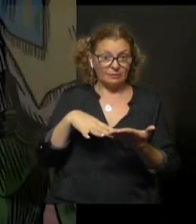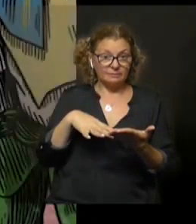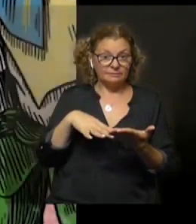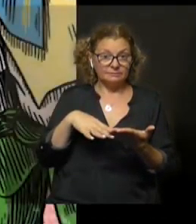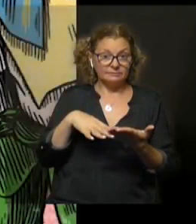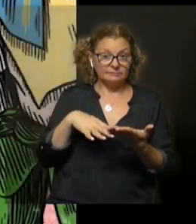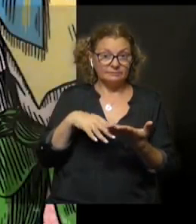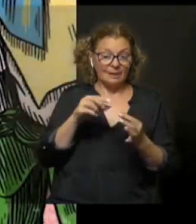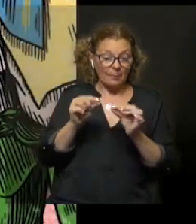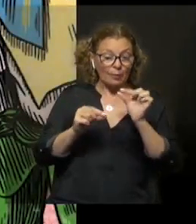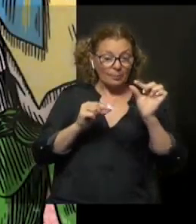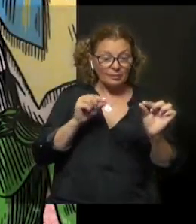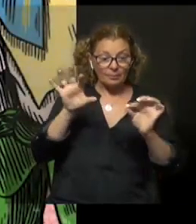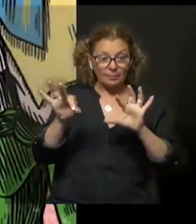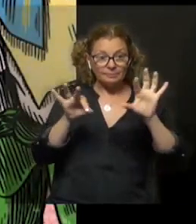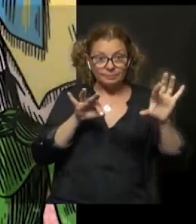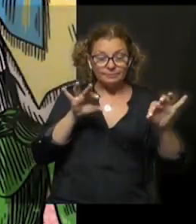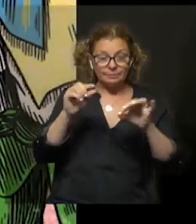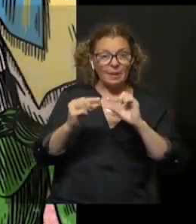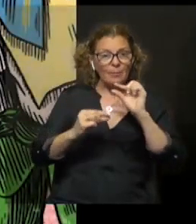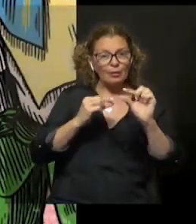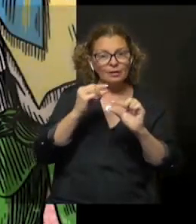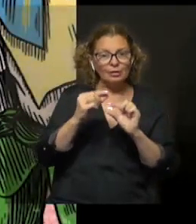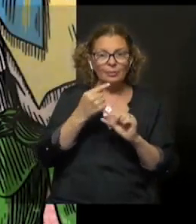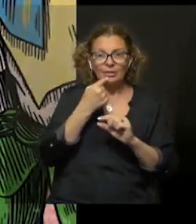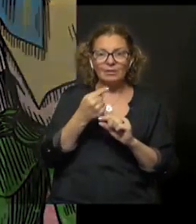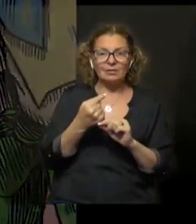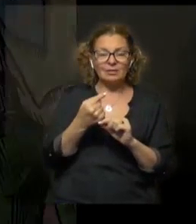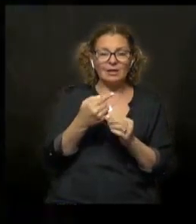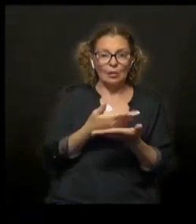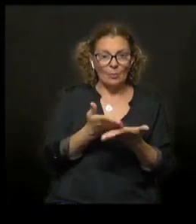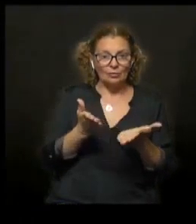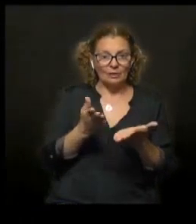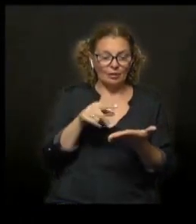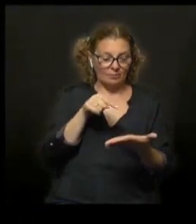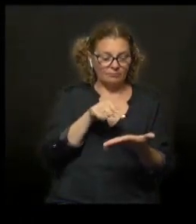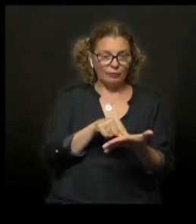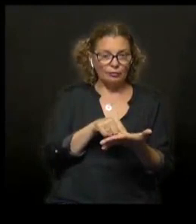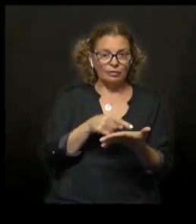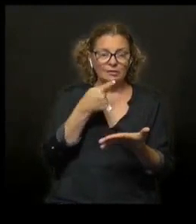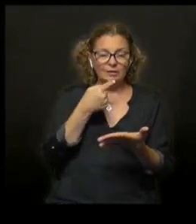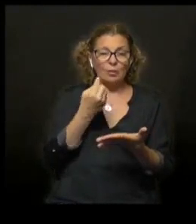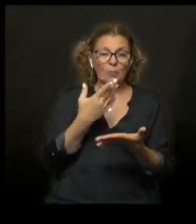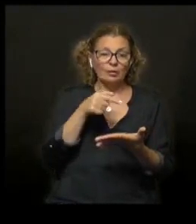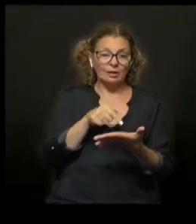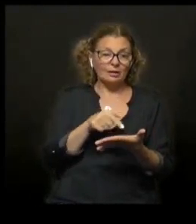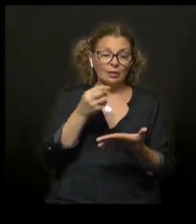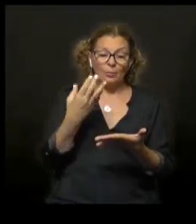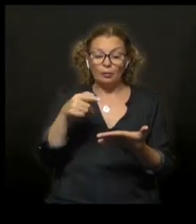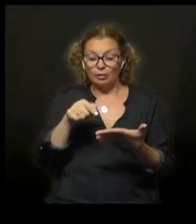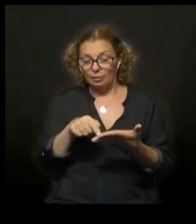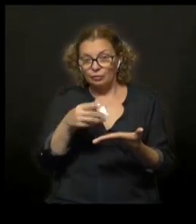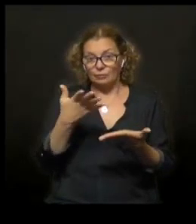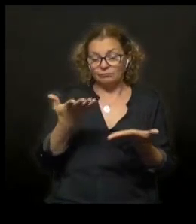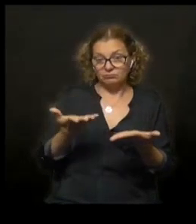Y píldoras, ¿no? Cosas pequeñas que le puede ir diciendo, mostrándole una imagen y diciéndole esto es por tal cosa y esto es por tal